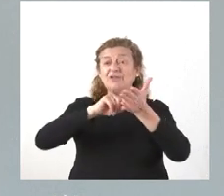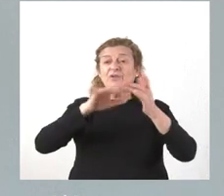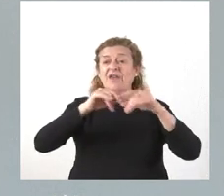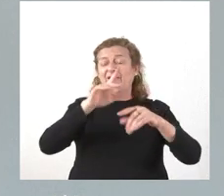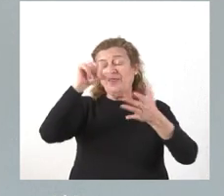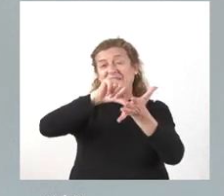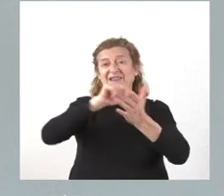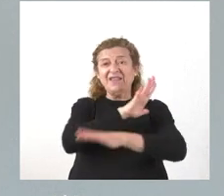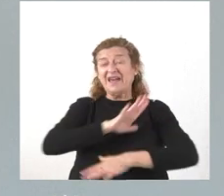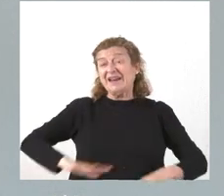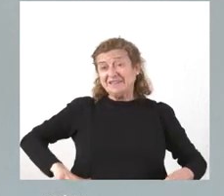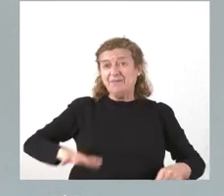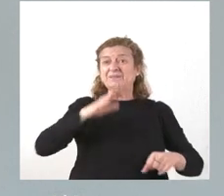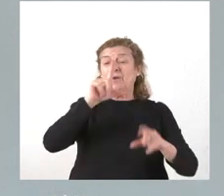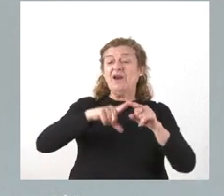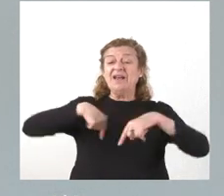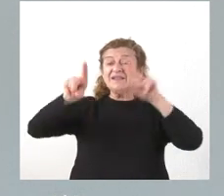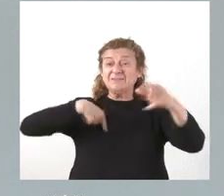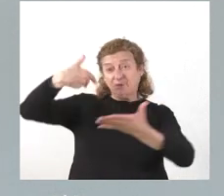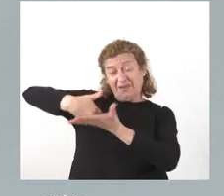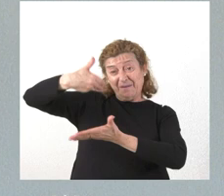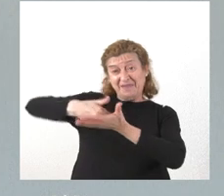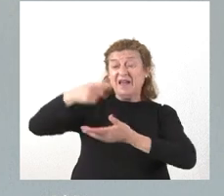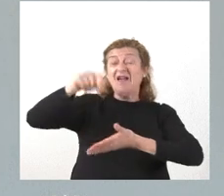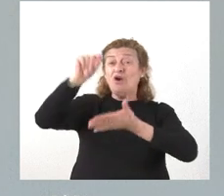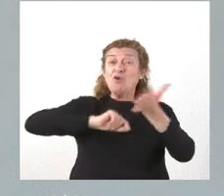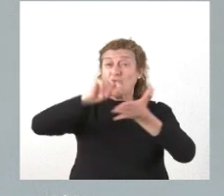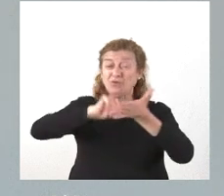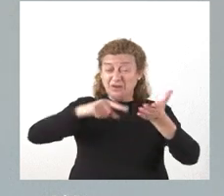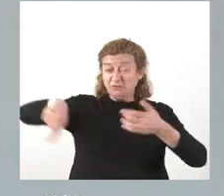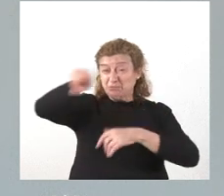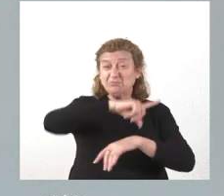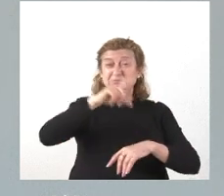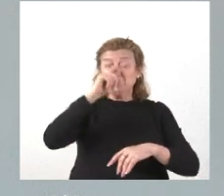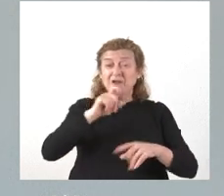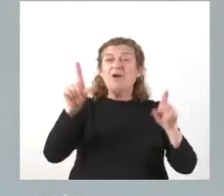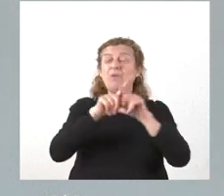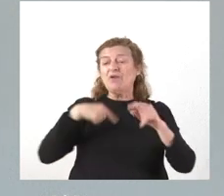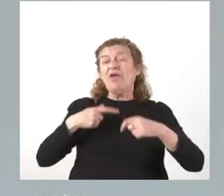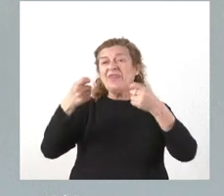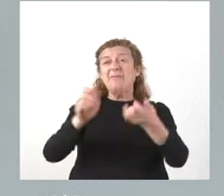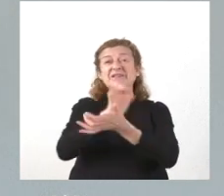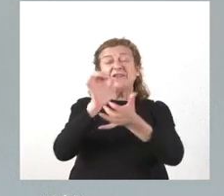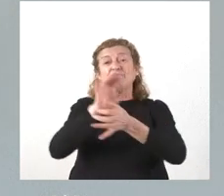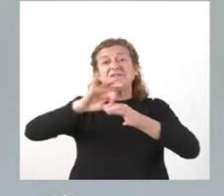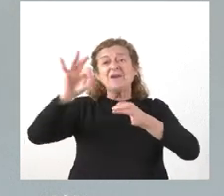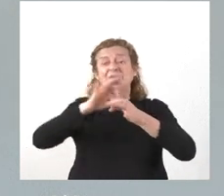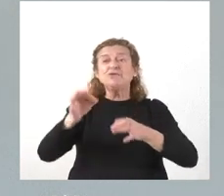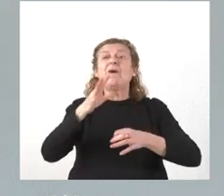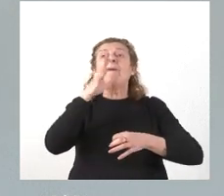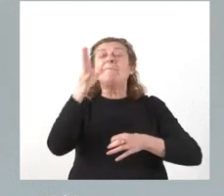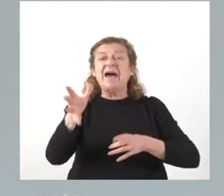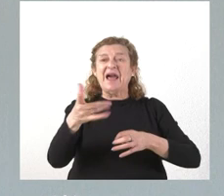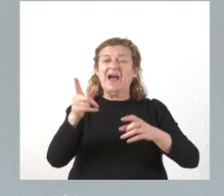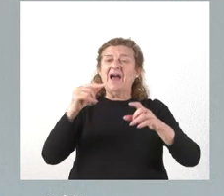del servicio de transporte a la demanda. Este contrato, como ustedes recordarán, consiste en la prestación de los servicios necesarios para la operación y